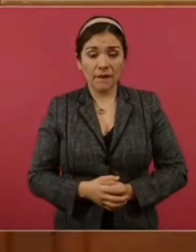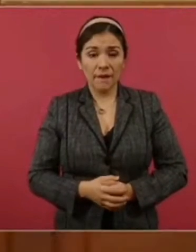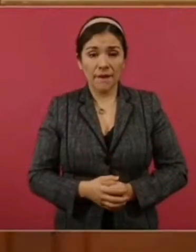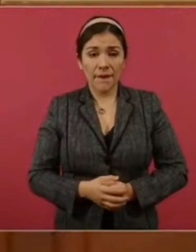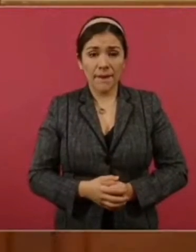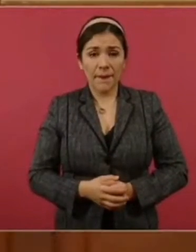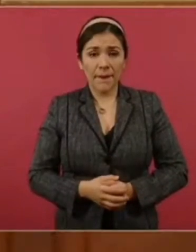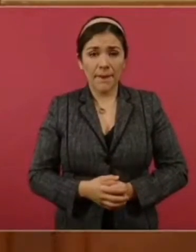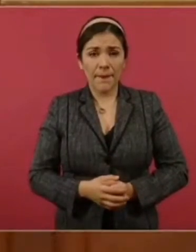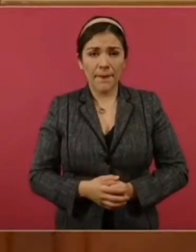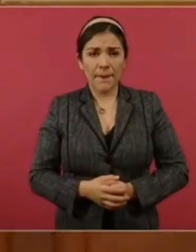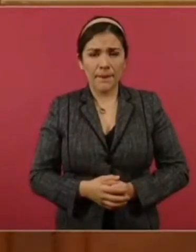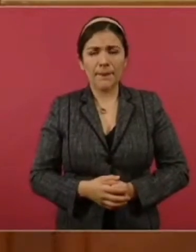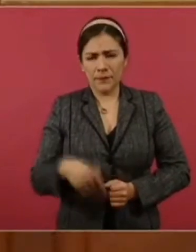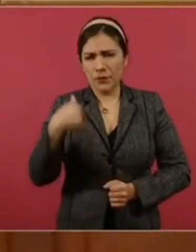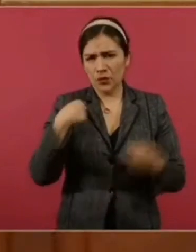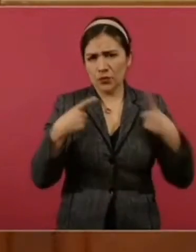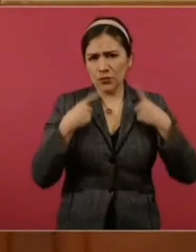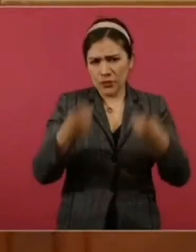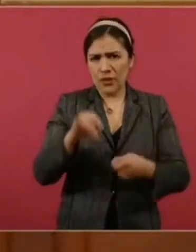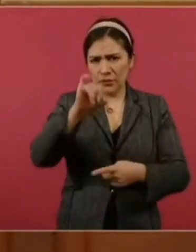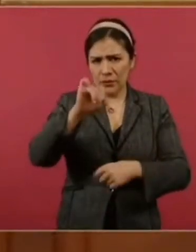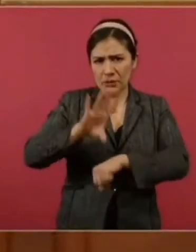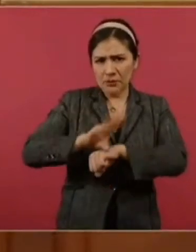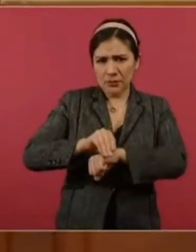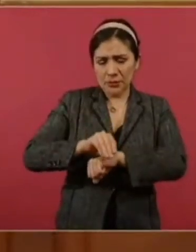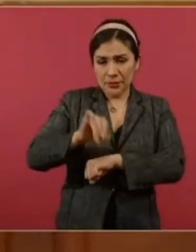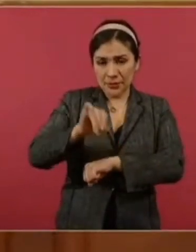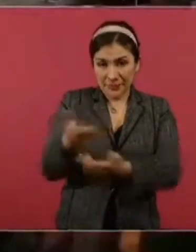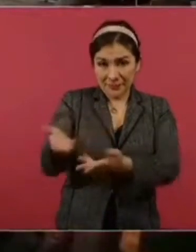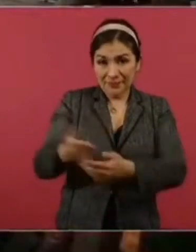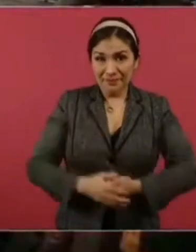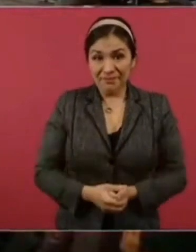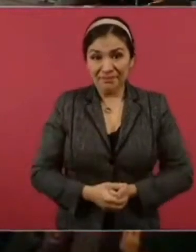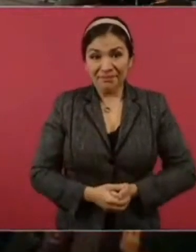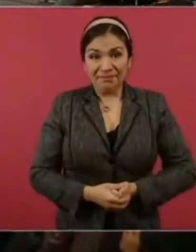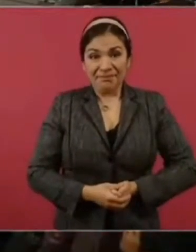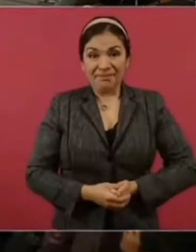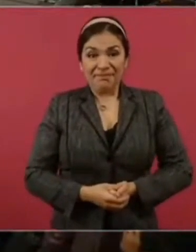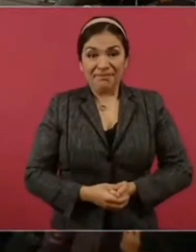yo lo autorizo la autoridad se puede no no